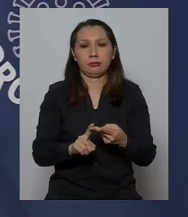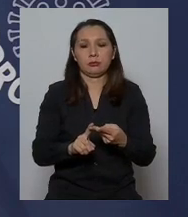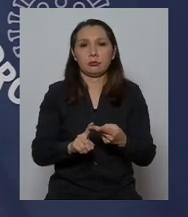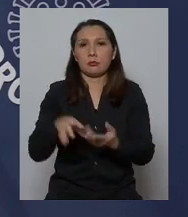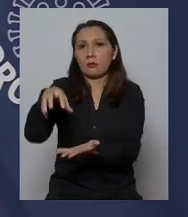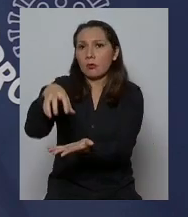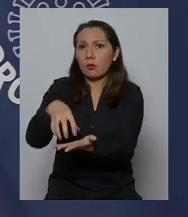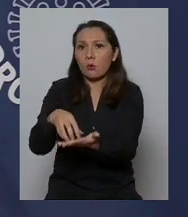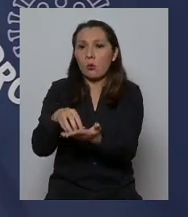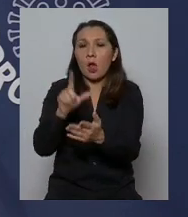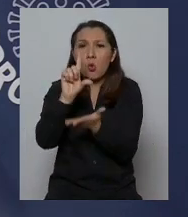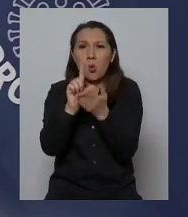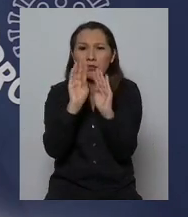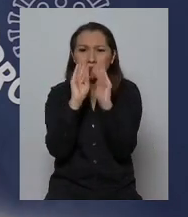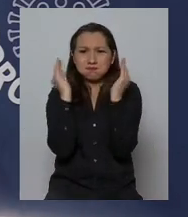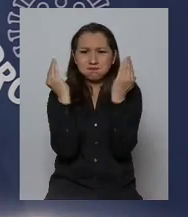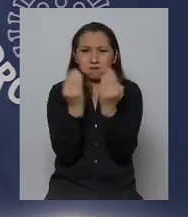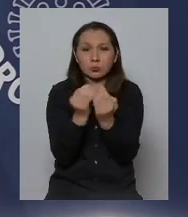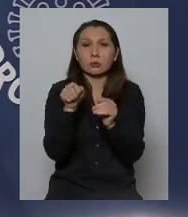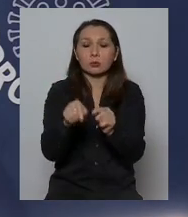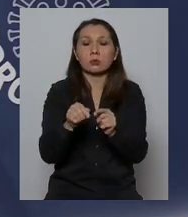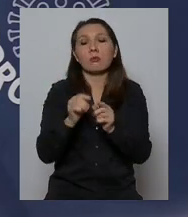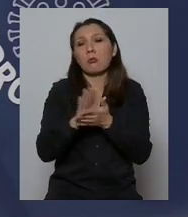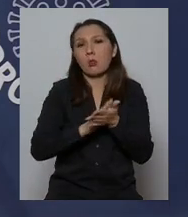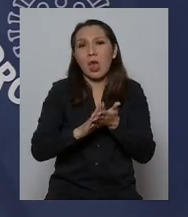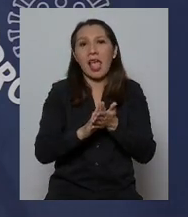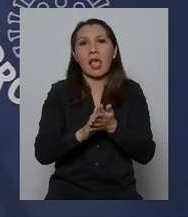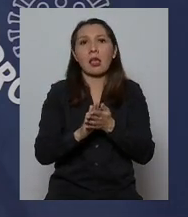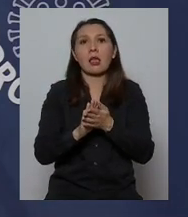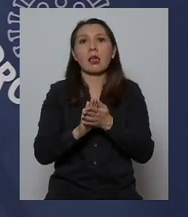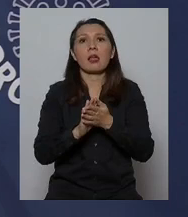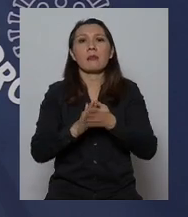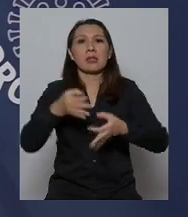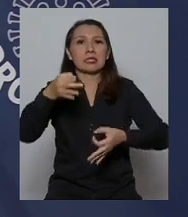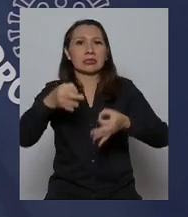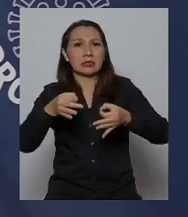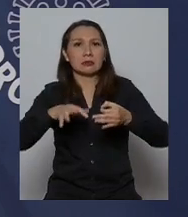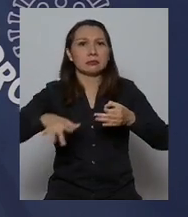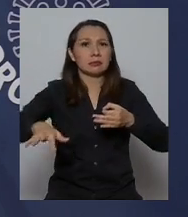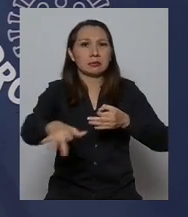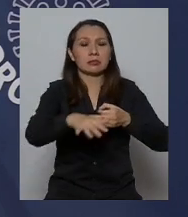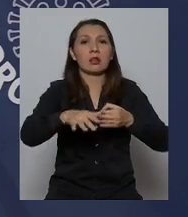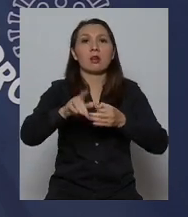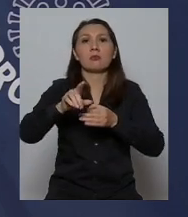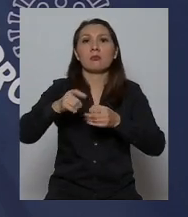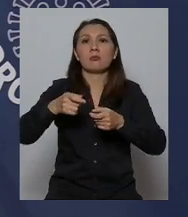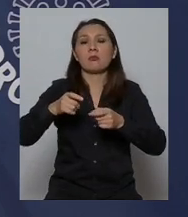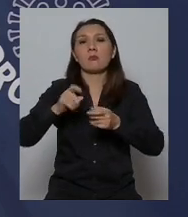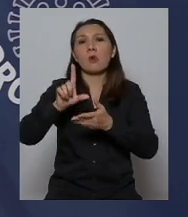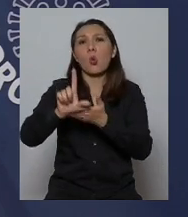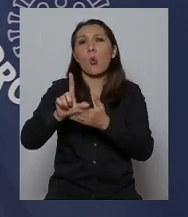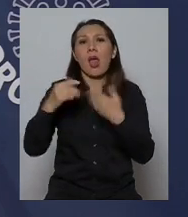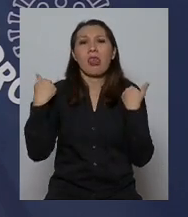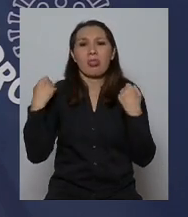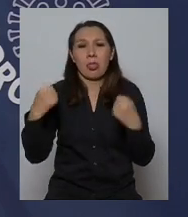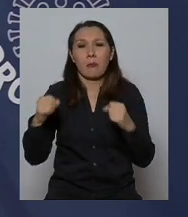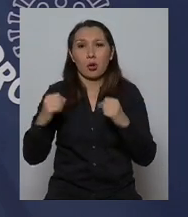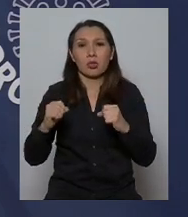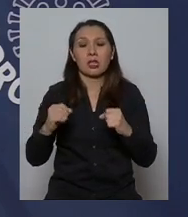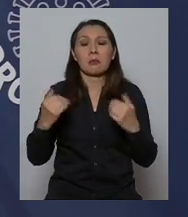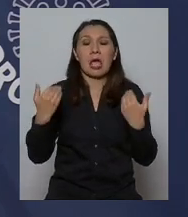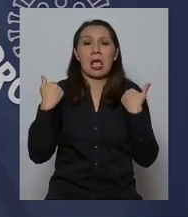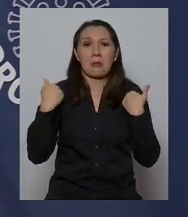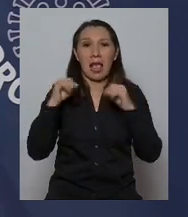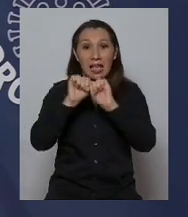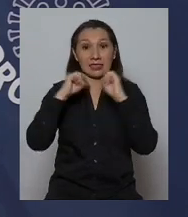lugares cerrados que corresponden a galerías, tribunas, en recintos deportivos, gimnasios o